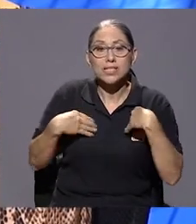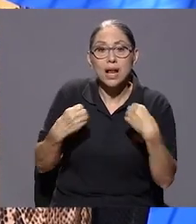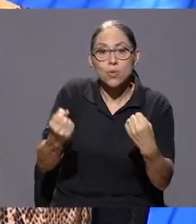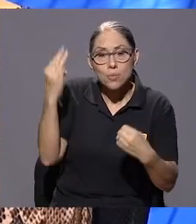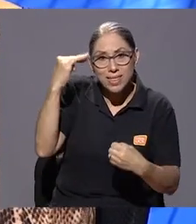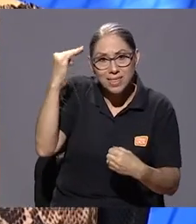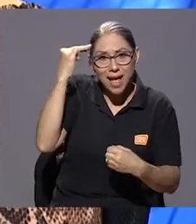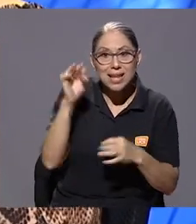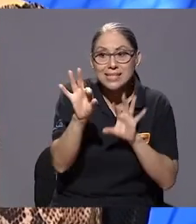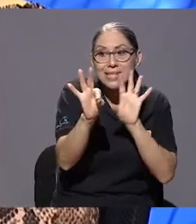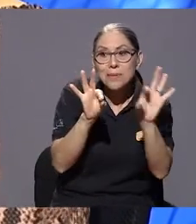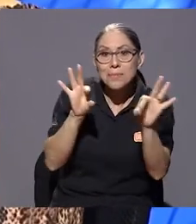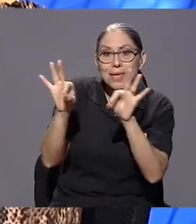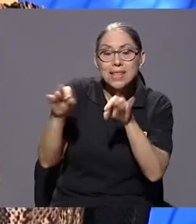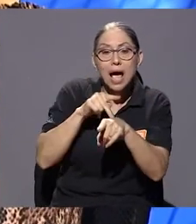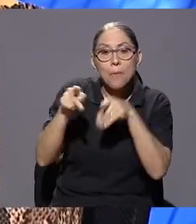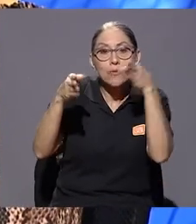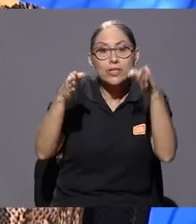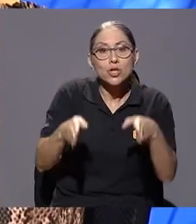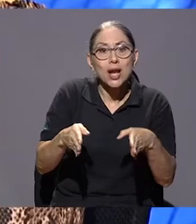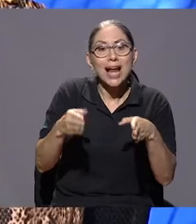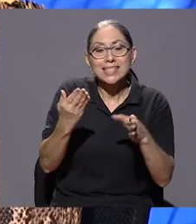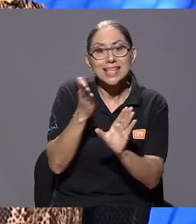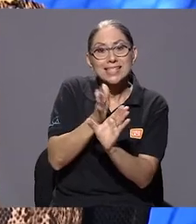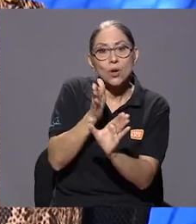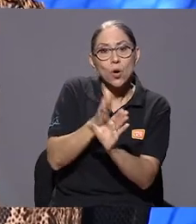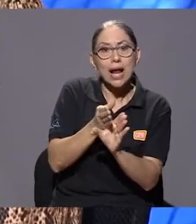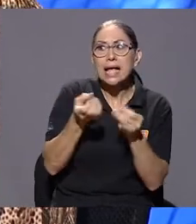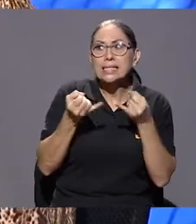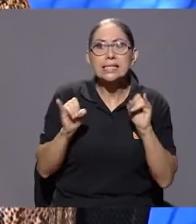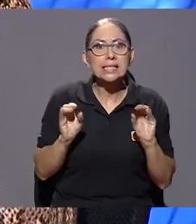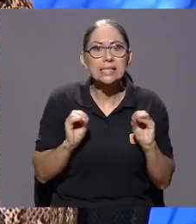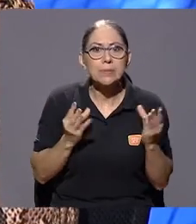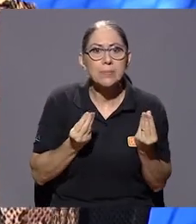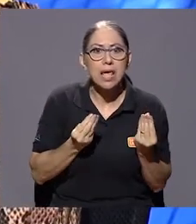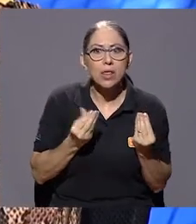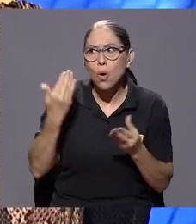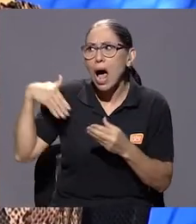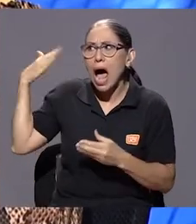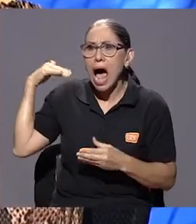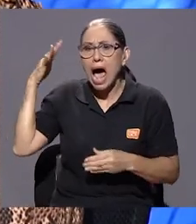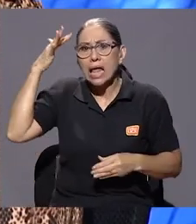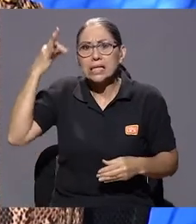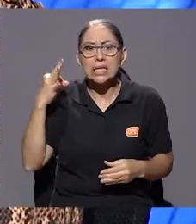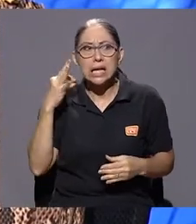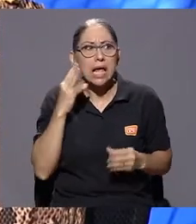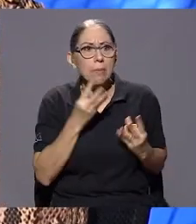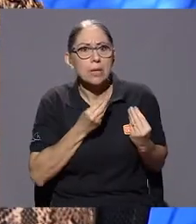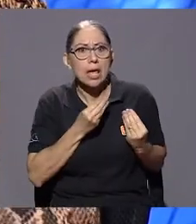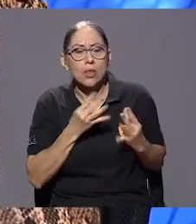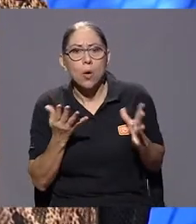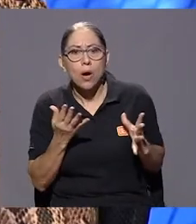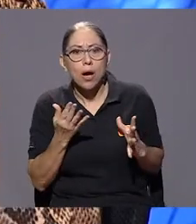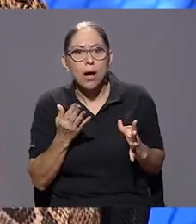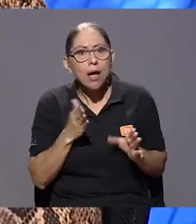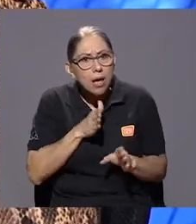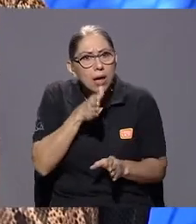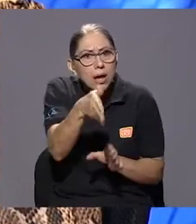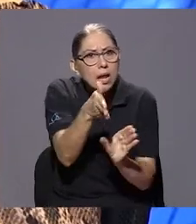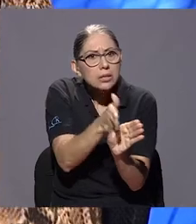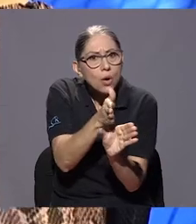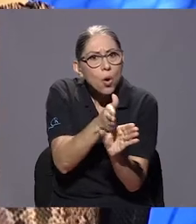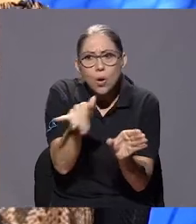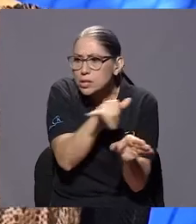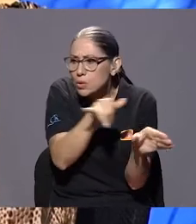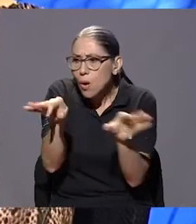psicología sin el miedo ni el tabú que se tenía antes. Porque ir al psicólogo es tan importante como ir de un médico. Si nosotros tenemos una afectación de salud,